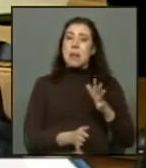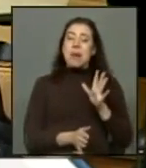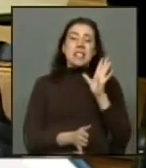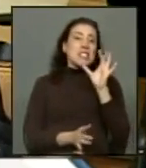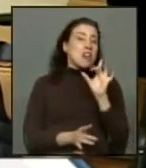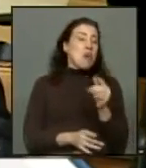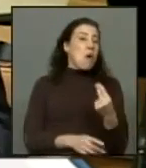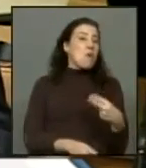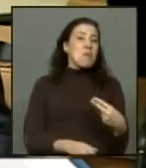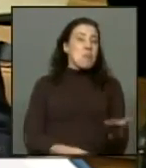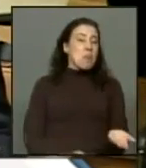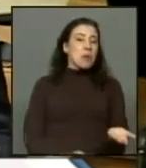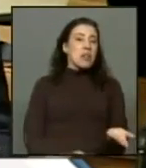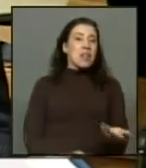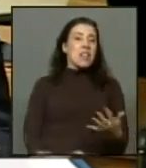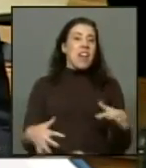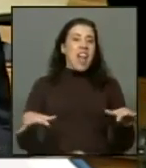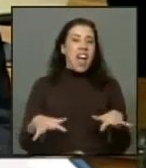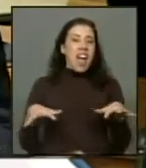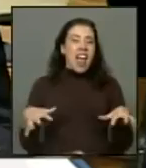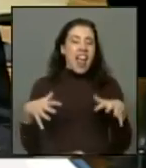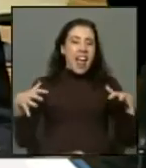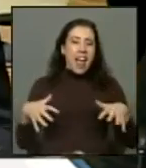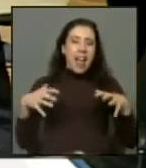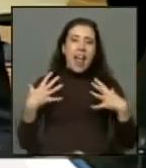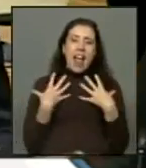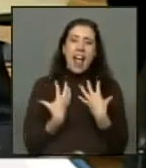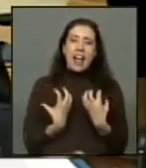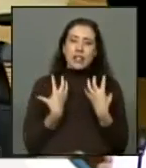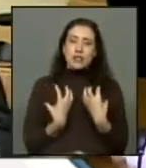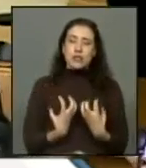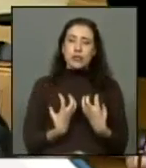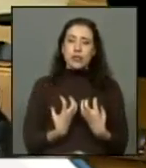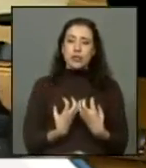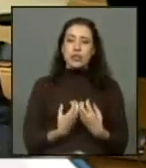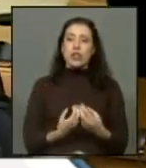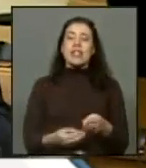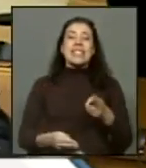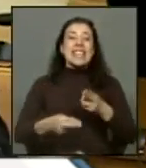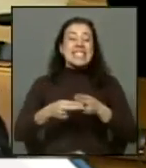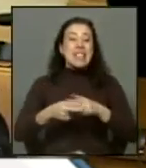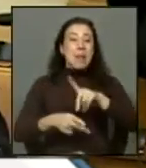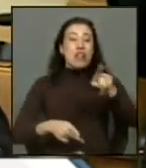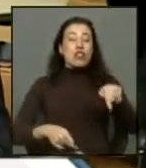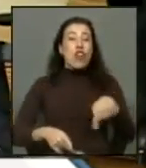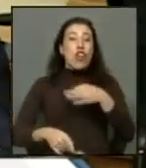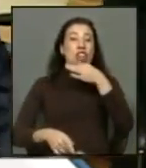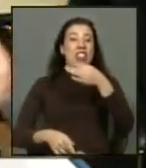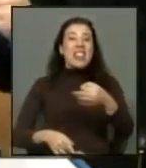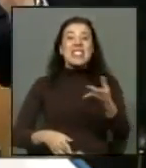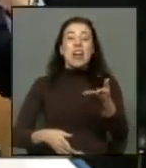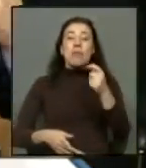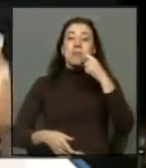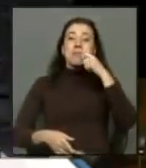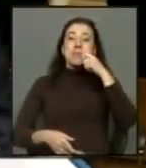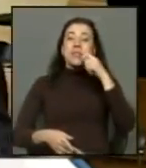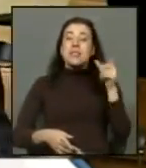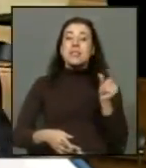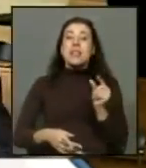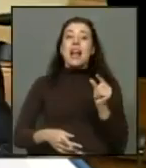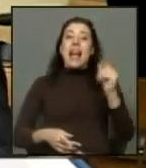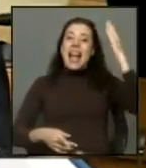se valora ese esfuerzo. Y se llaman Cerebro sin contratos porque, señora